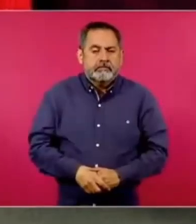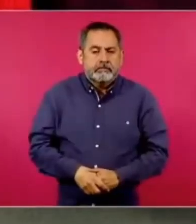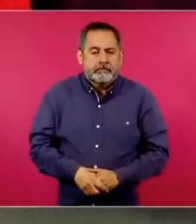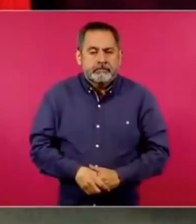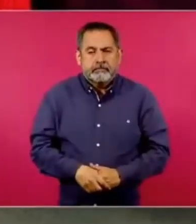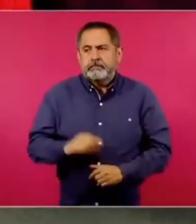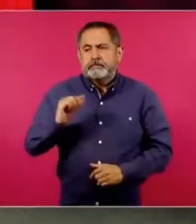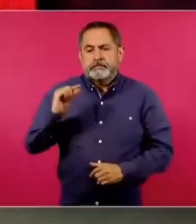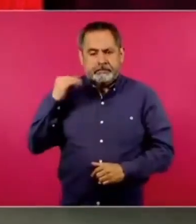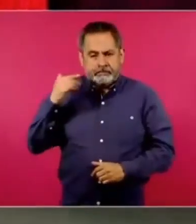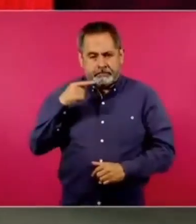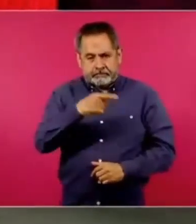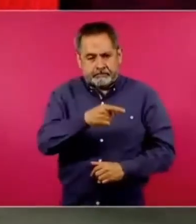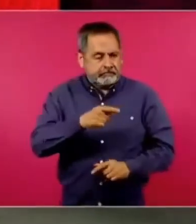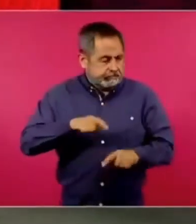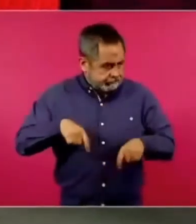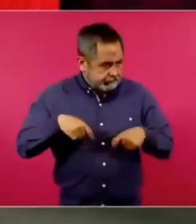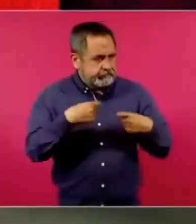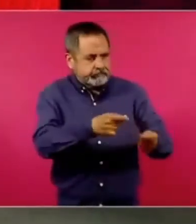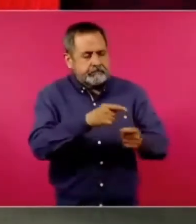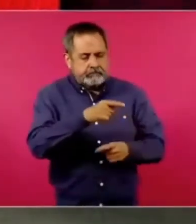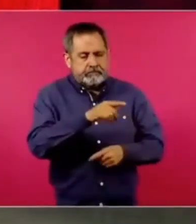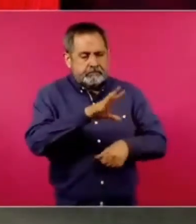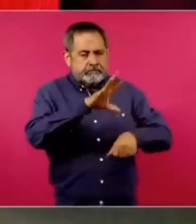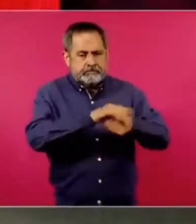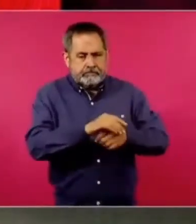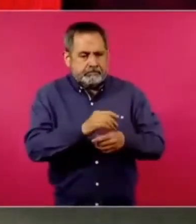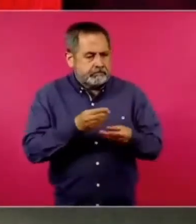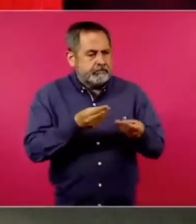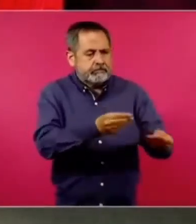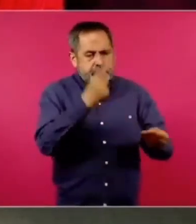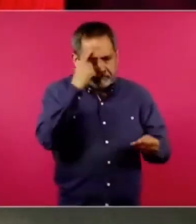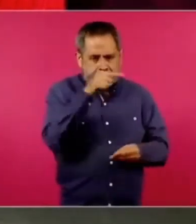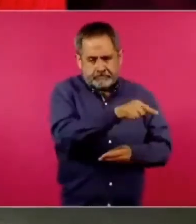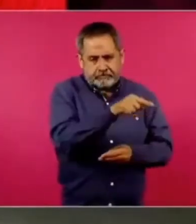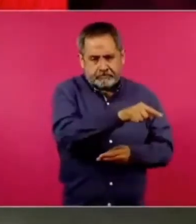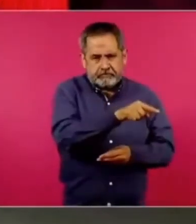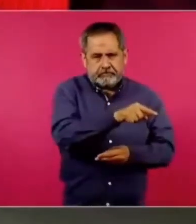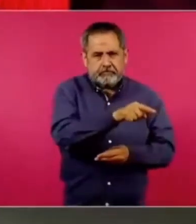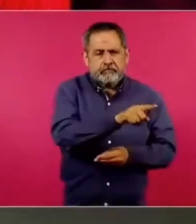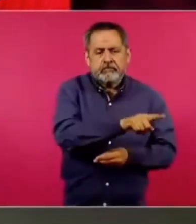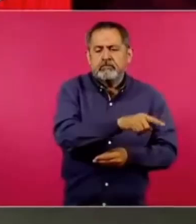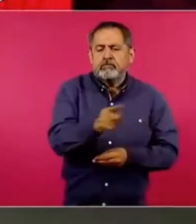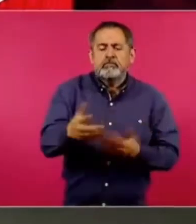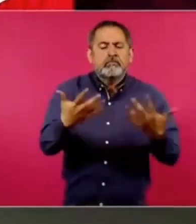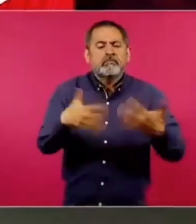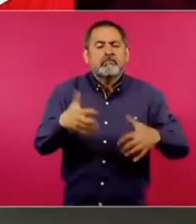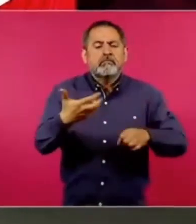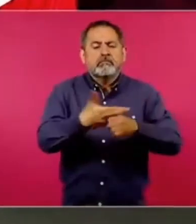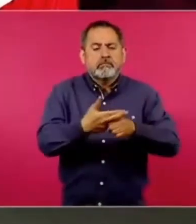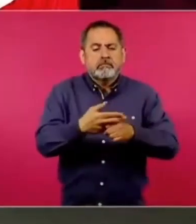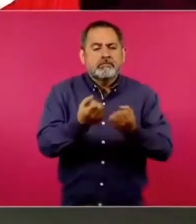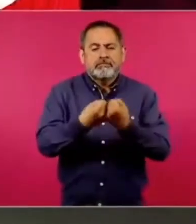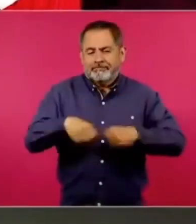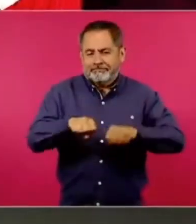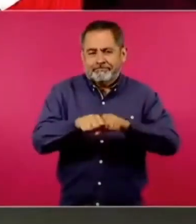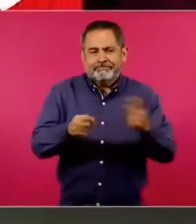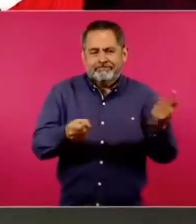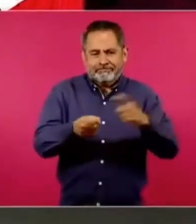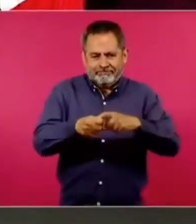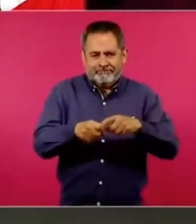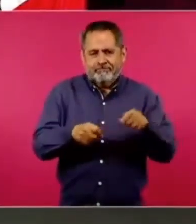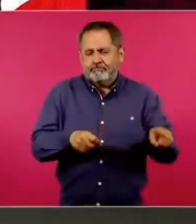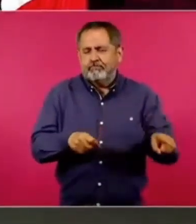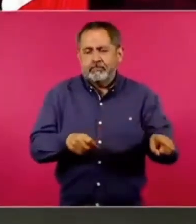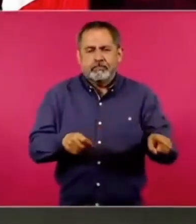participación en una de las empresas que tiene